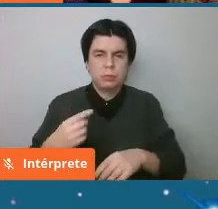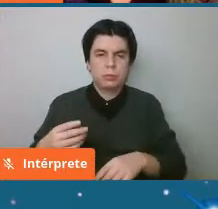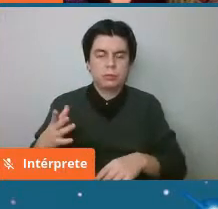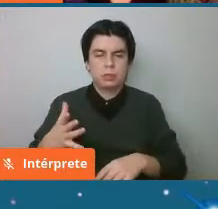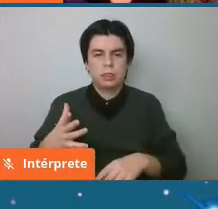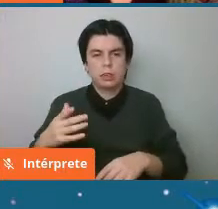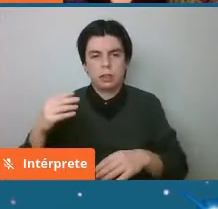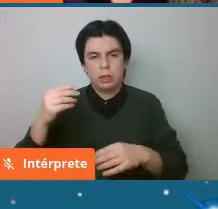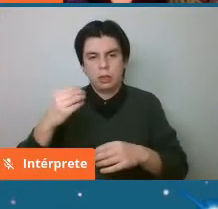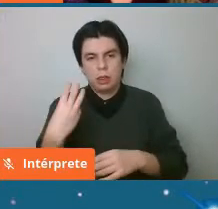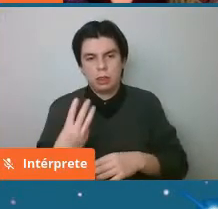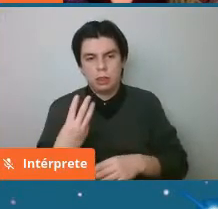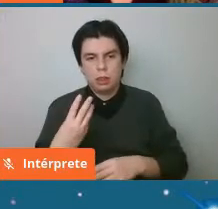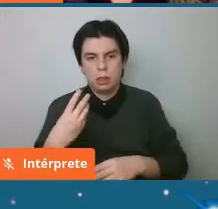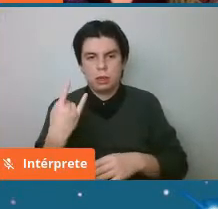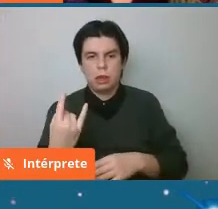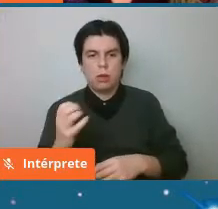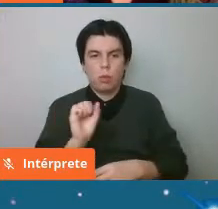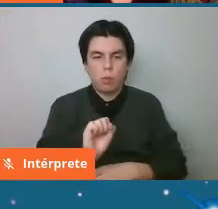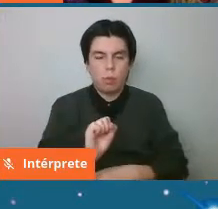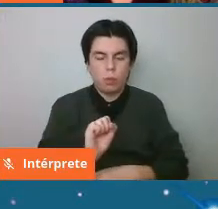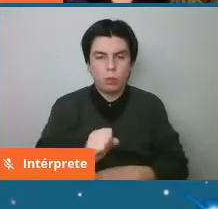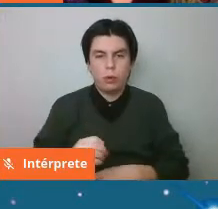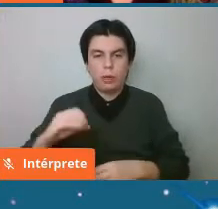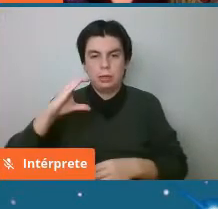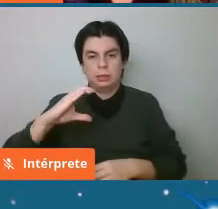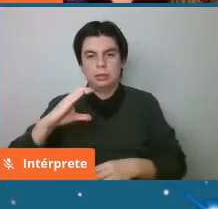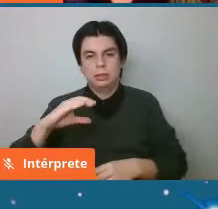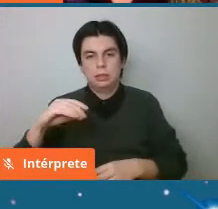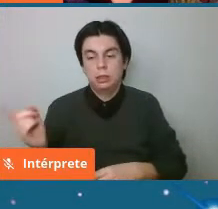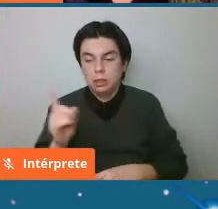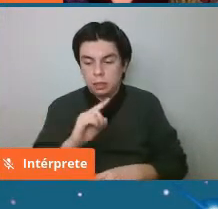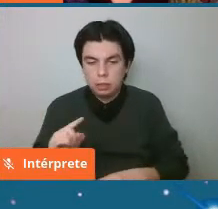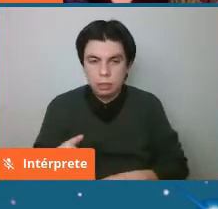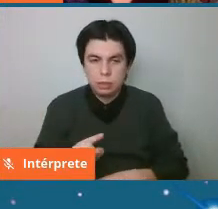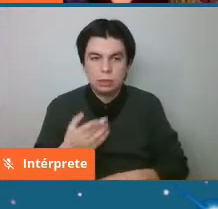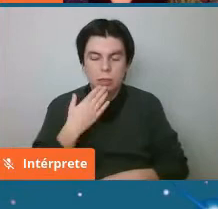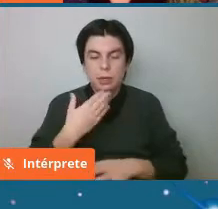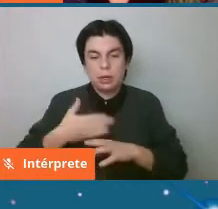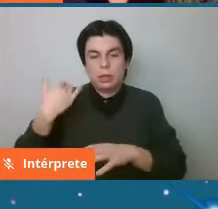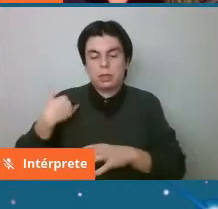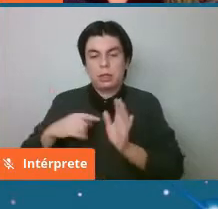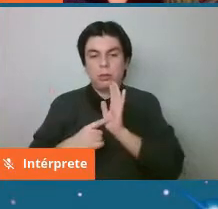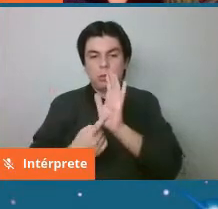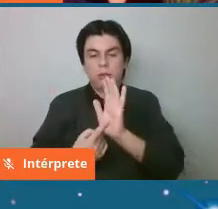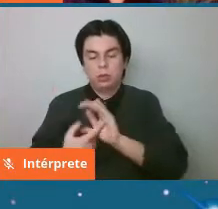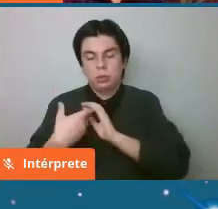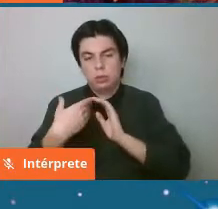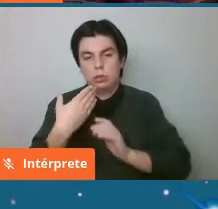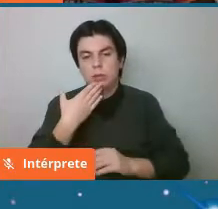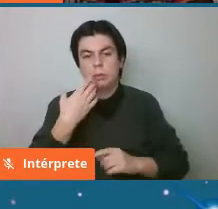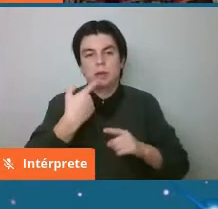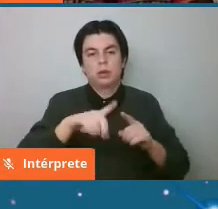tres unidades astronómicas que son los C los S que les había ya mostrado y los de otro tipo